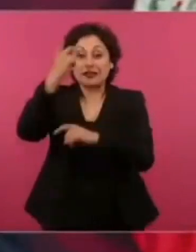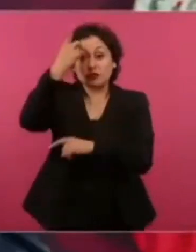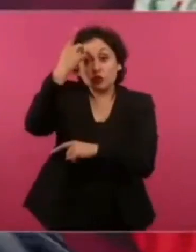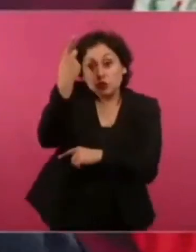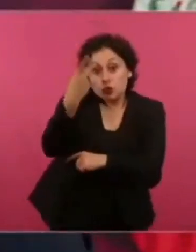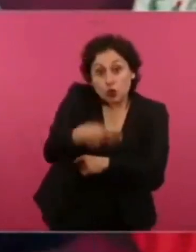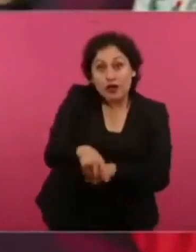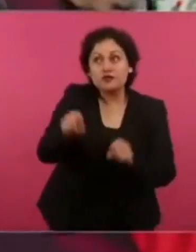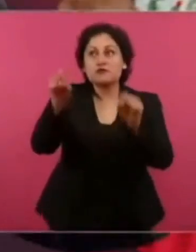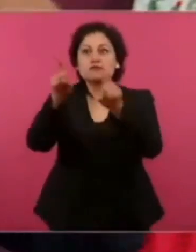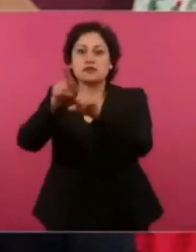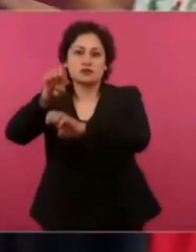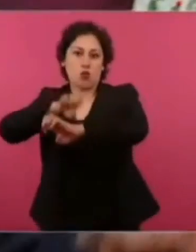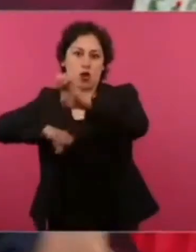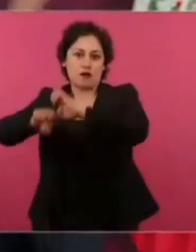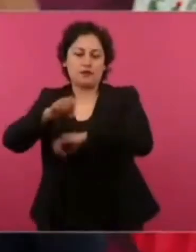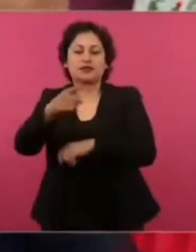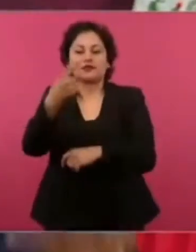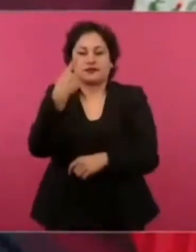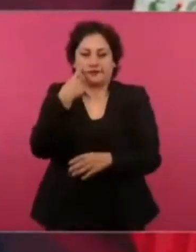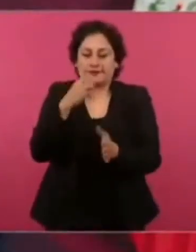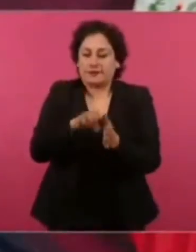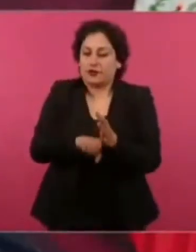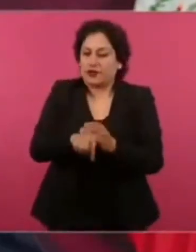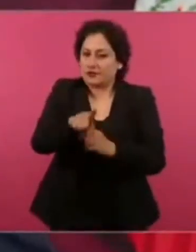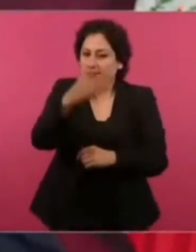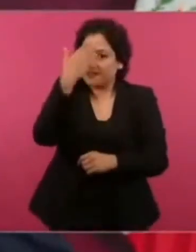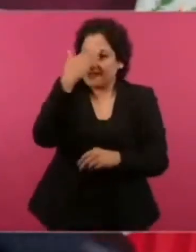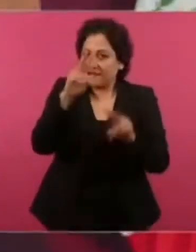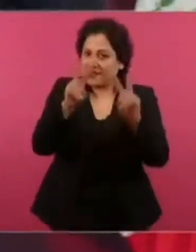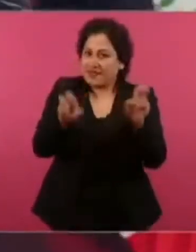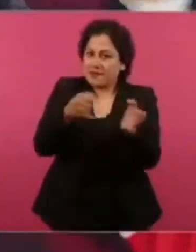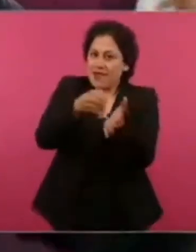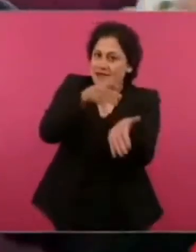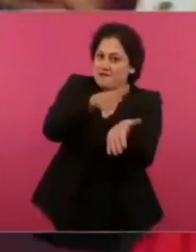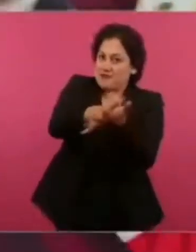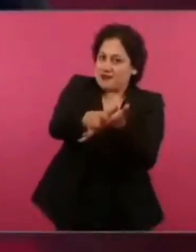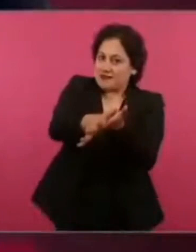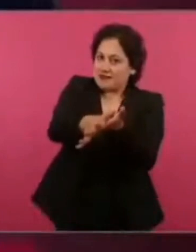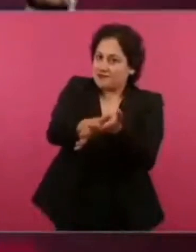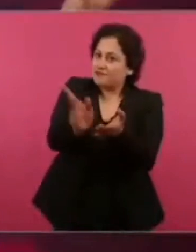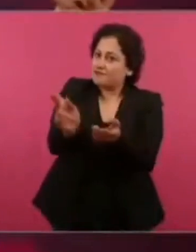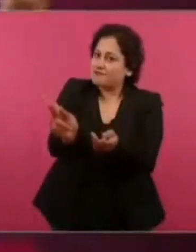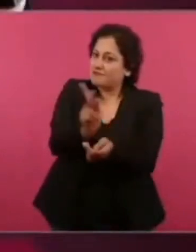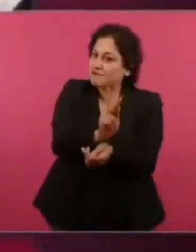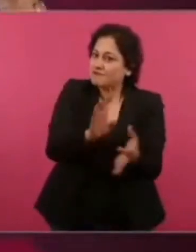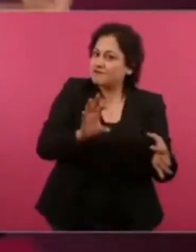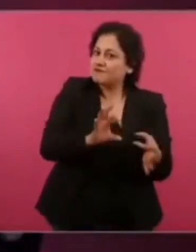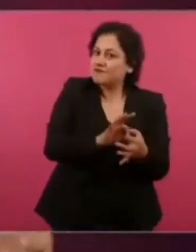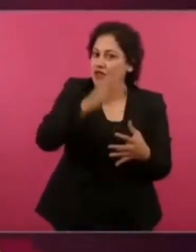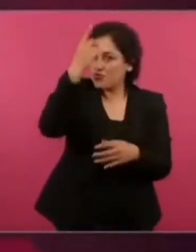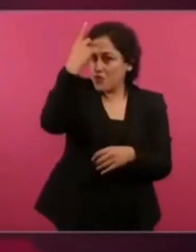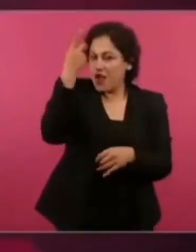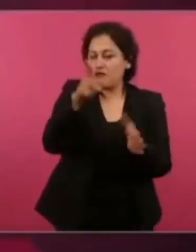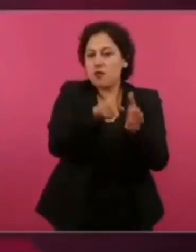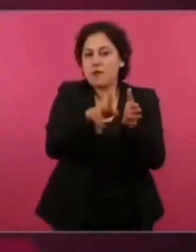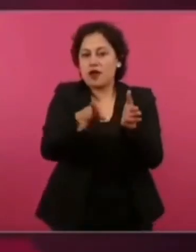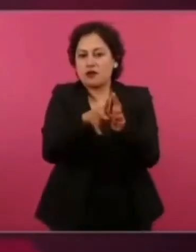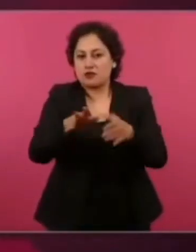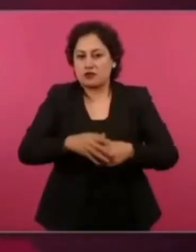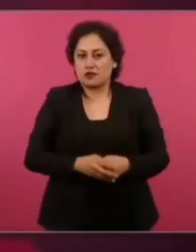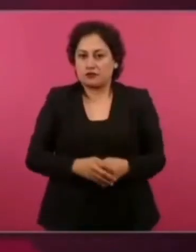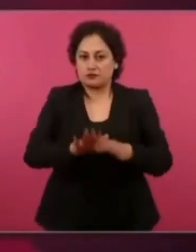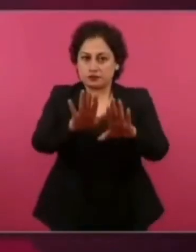Hay dos, tres periódicos, se los dejo de tarea, porque no me van a estar dejando